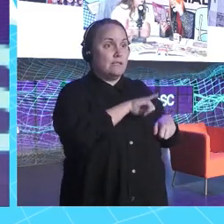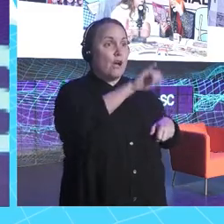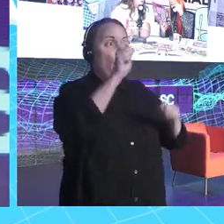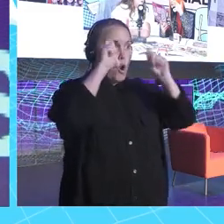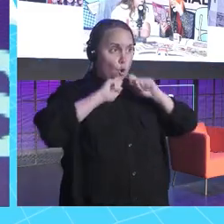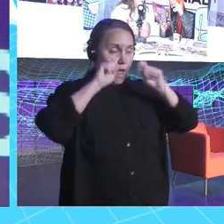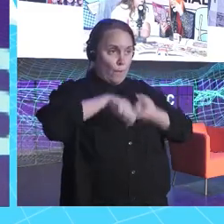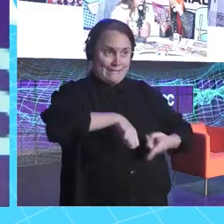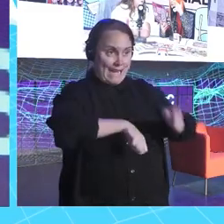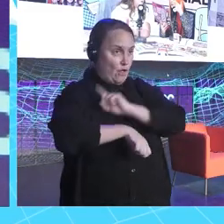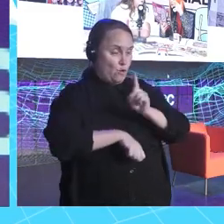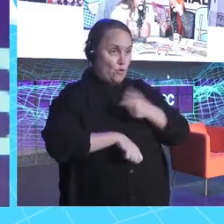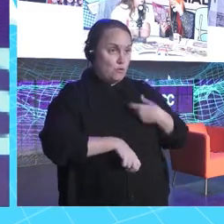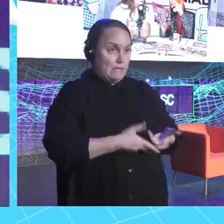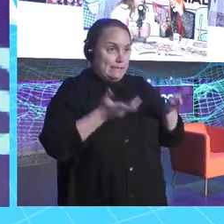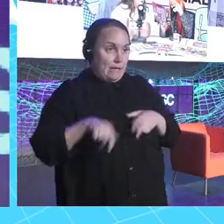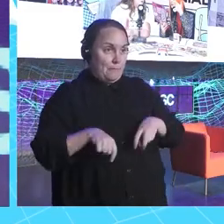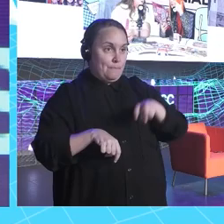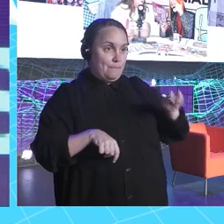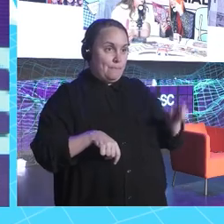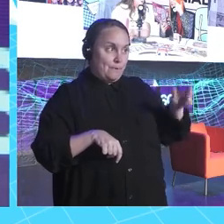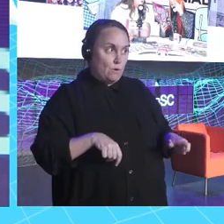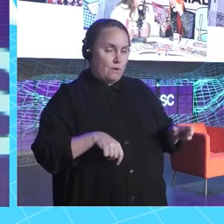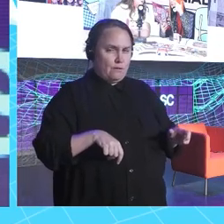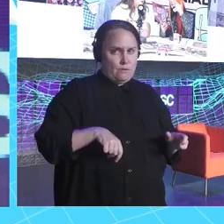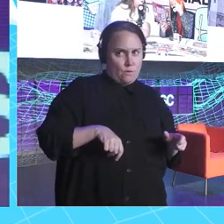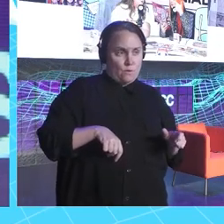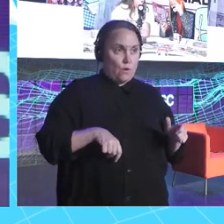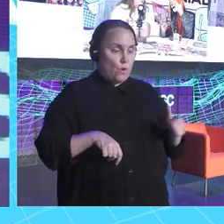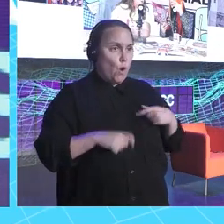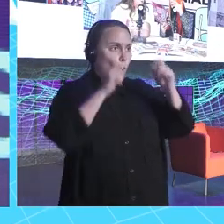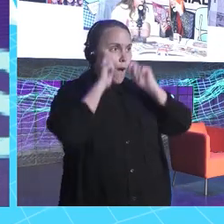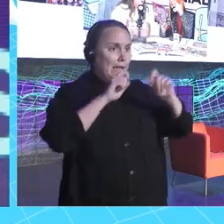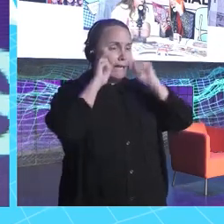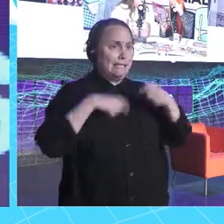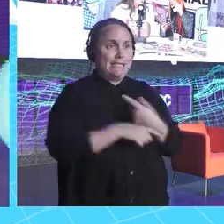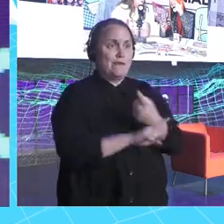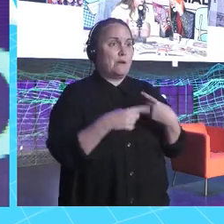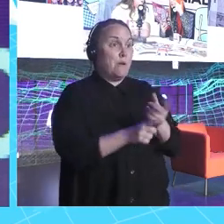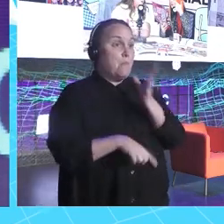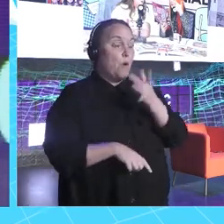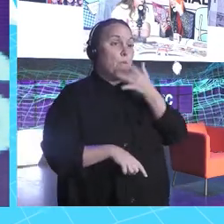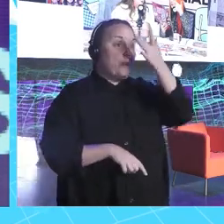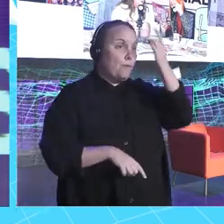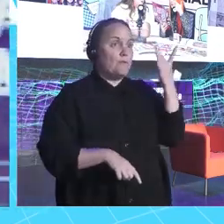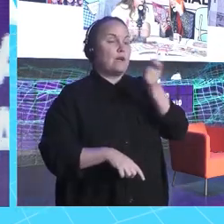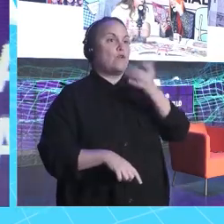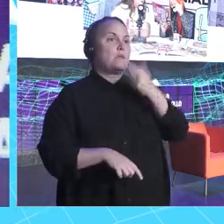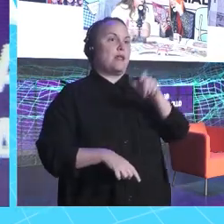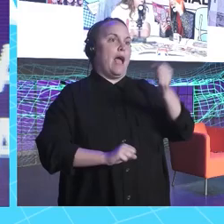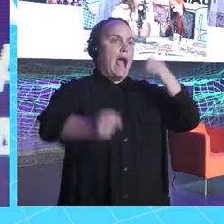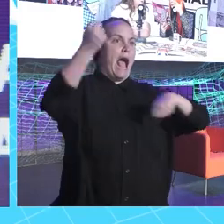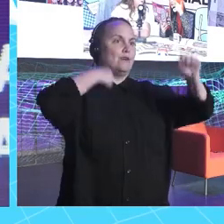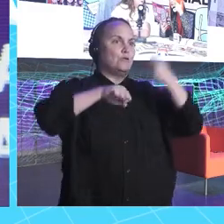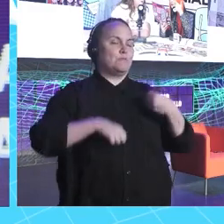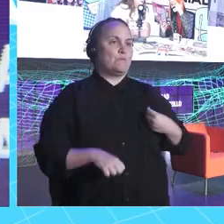O sea, yo era la persona que estaba a mi lado, era como... Porque yo estaba como llorando. Bueno, estaba en una crisis. ¿Qué pasa? Que luego los nervios, no sé cómo los lleváis vosotras, pero